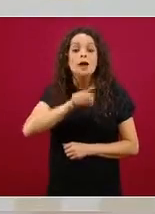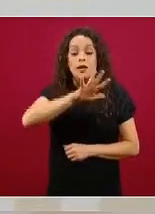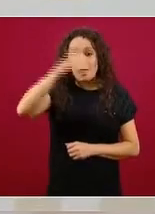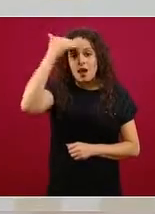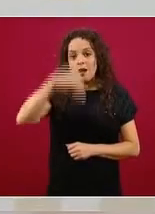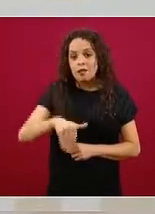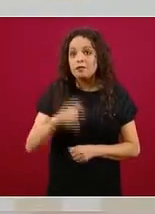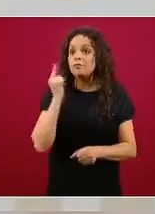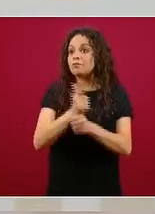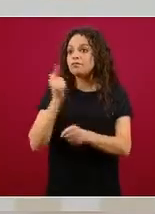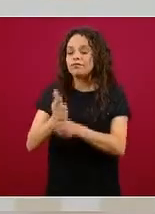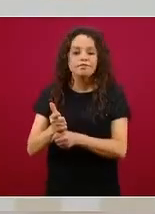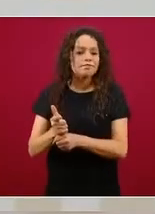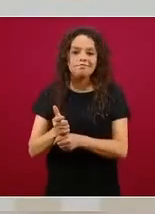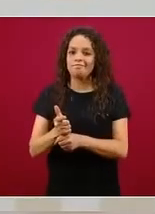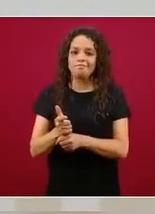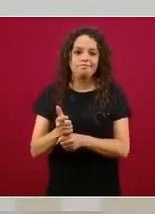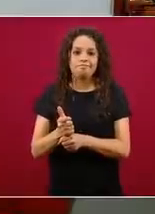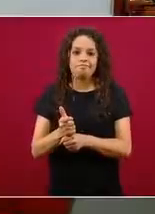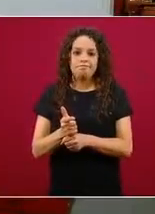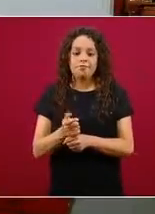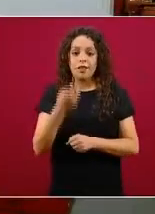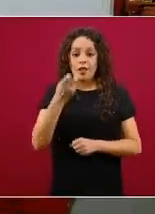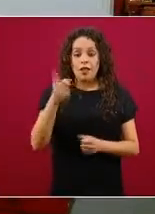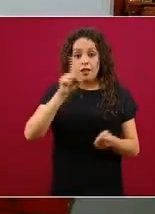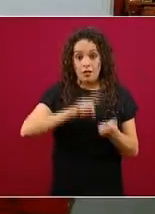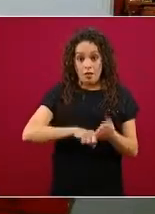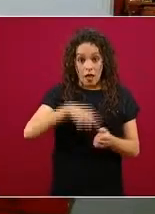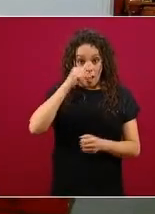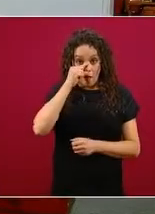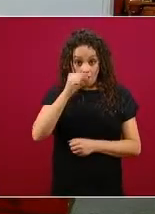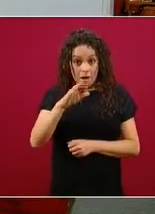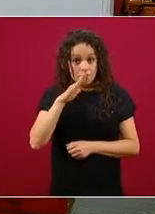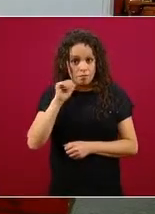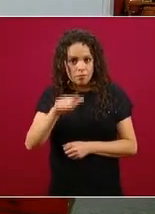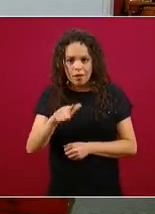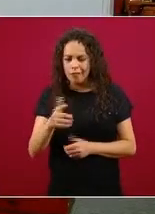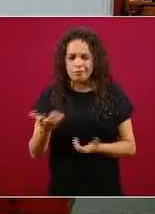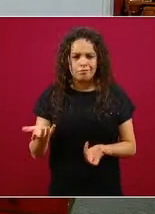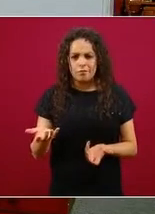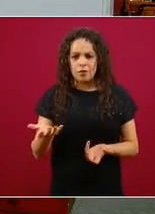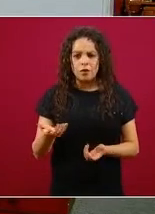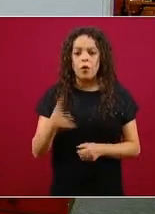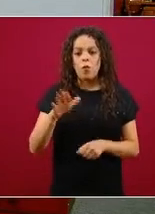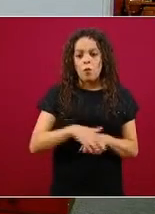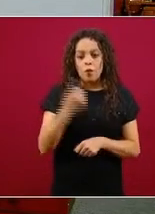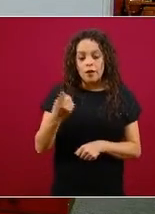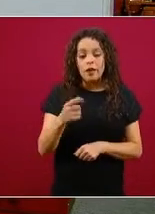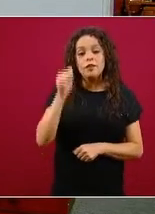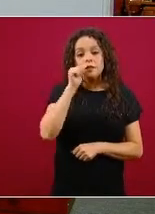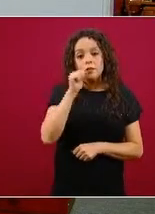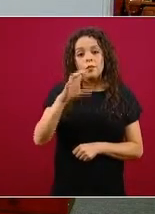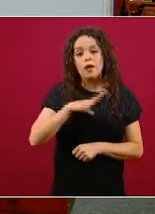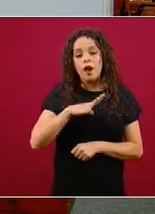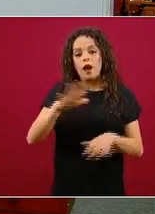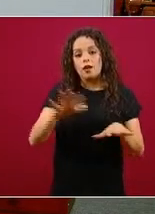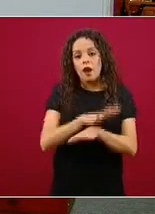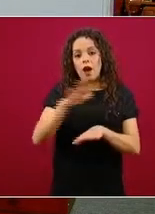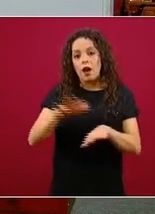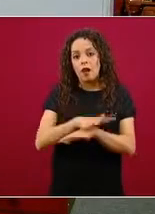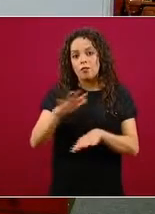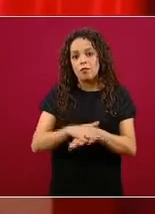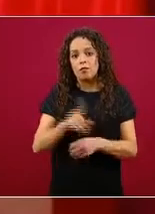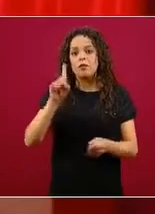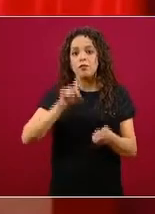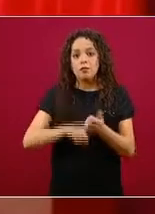es importante no visualizarlo como fallas porque en un momento dado vamos a estar teniendo cambios para arriba o para abajo